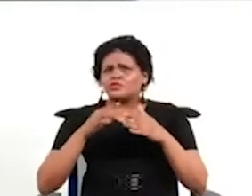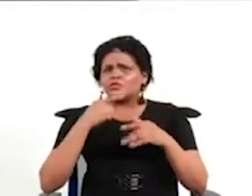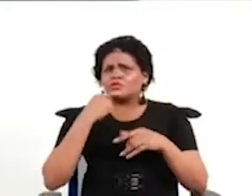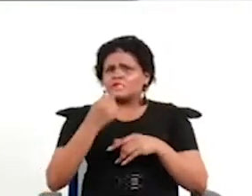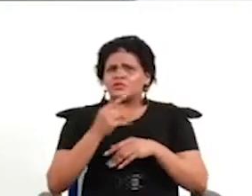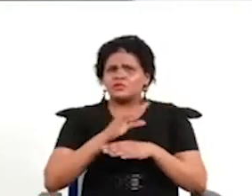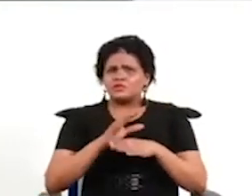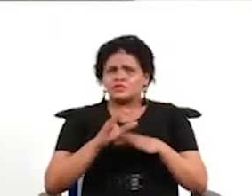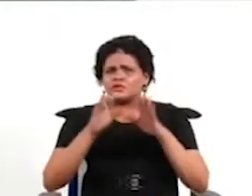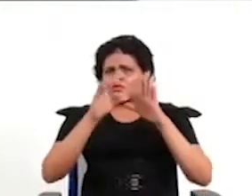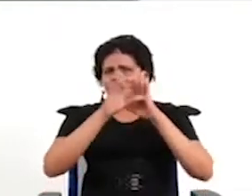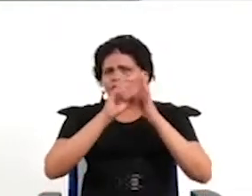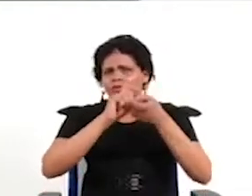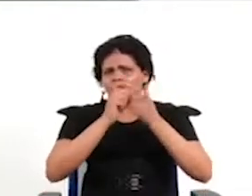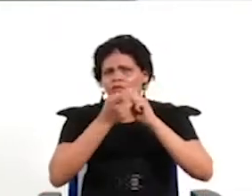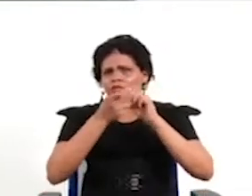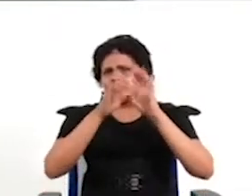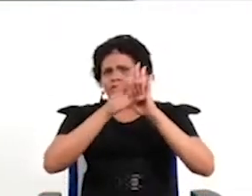cambio constitucional